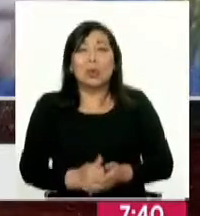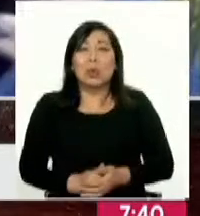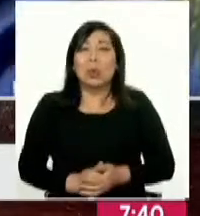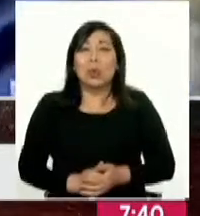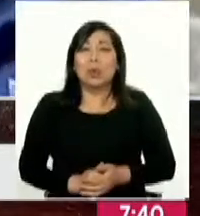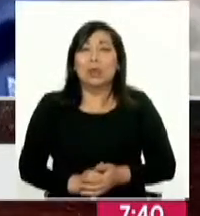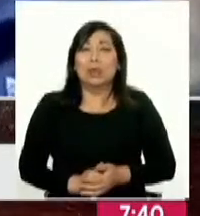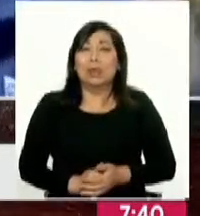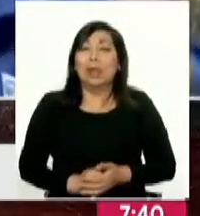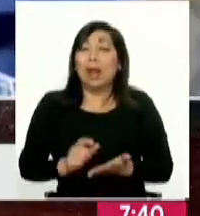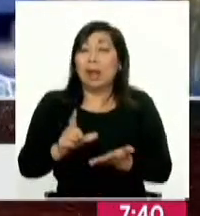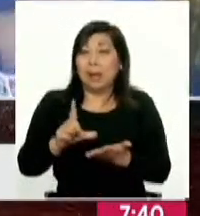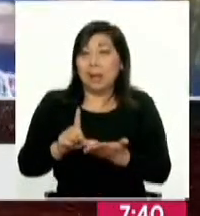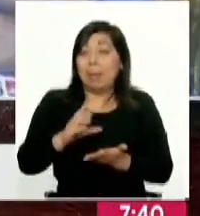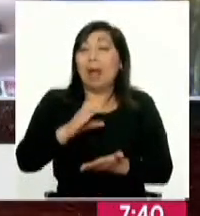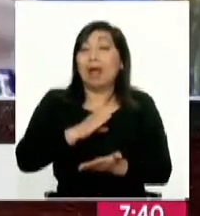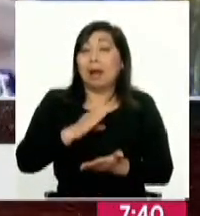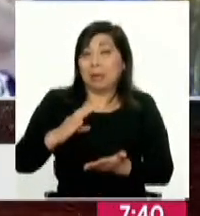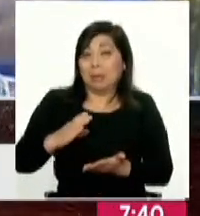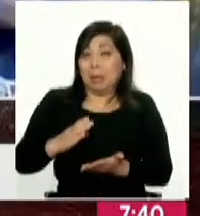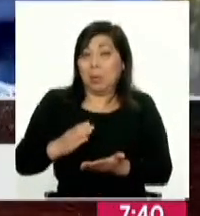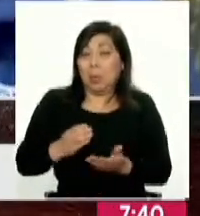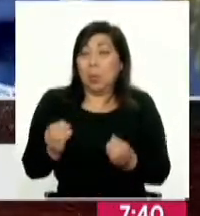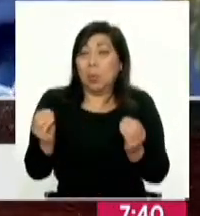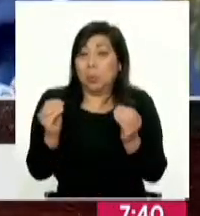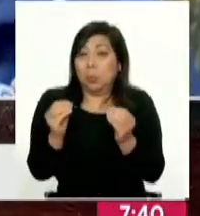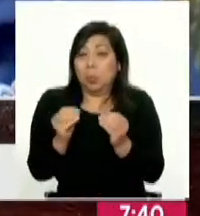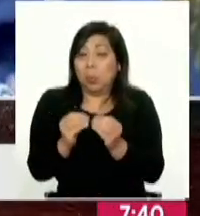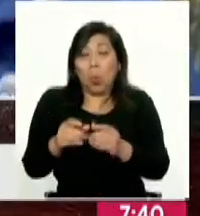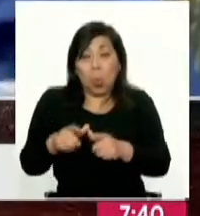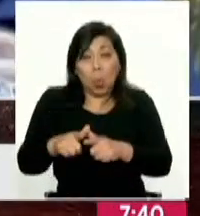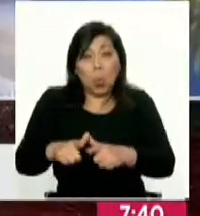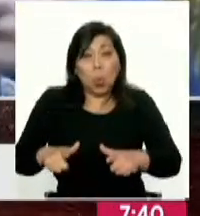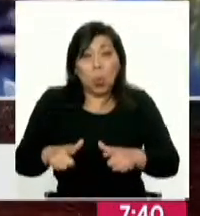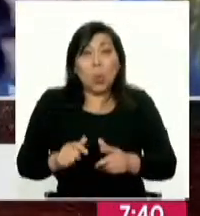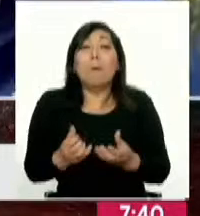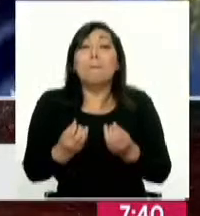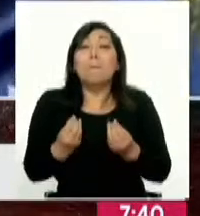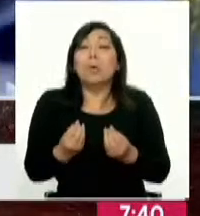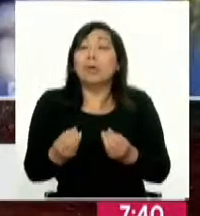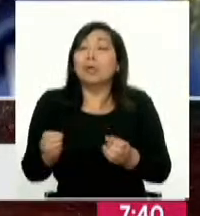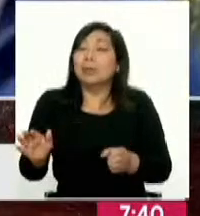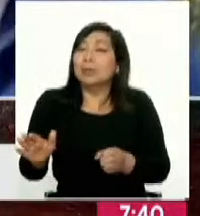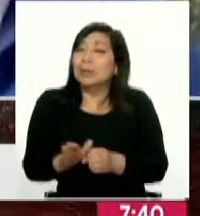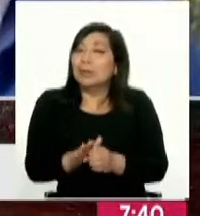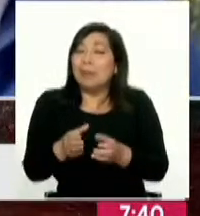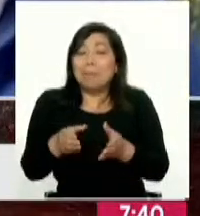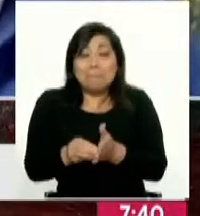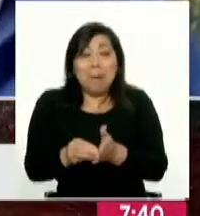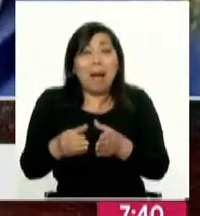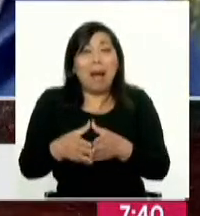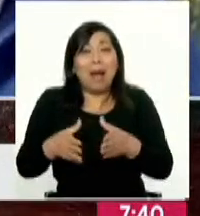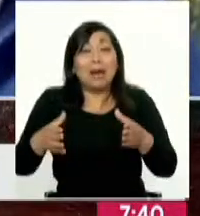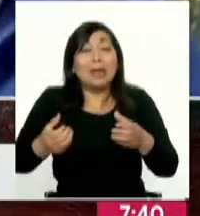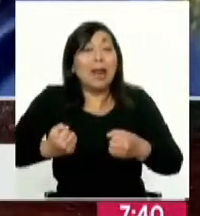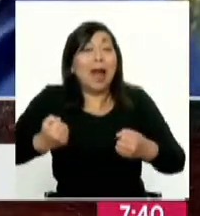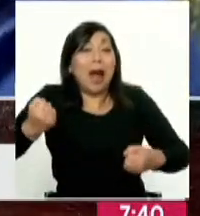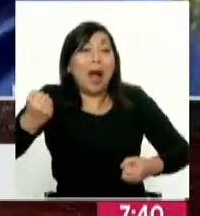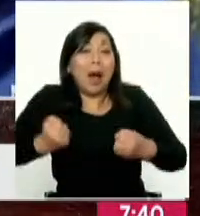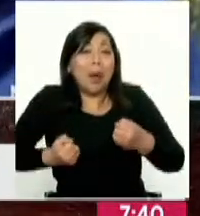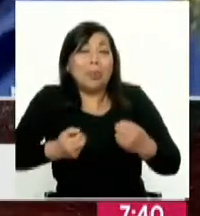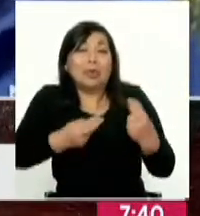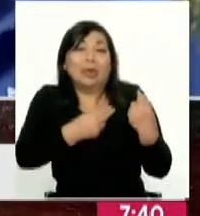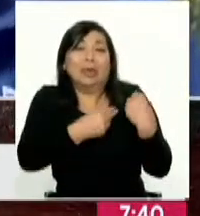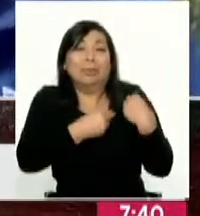región Lima y Callao como un espacio de territorio, porque es tan complejo y tan grande atender el transporte en